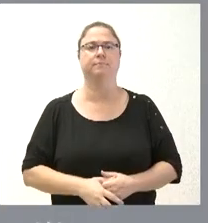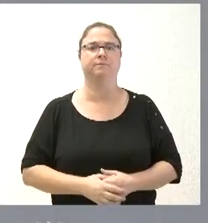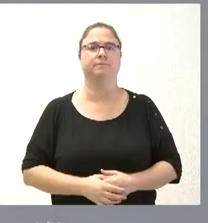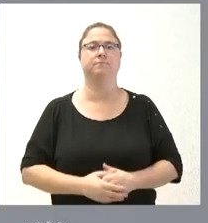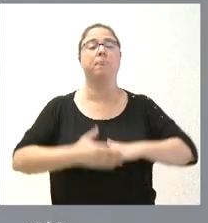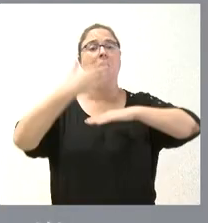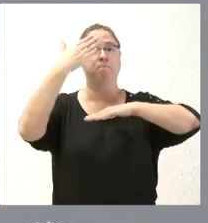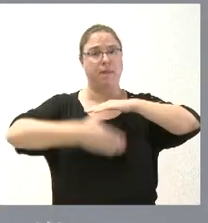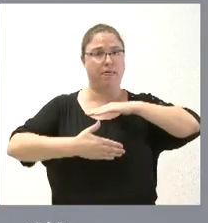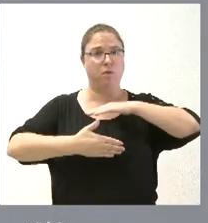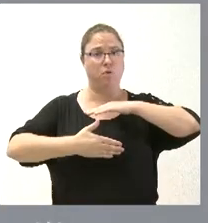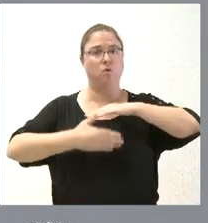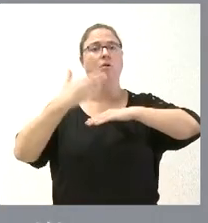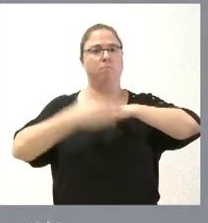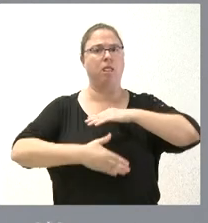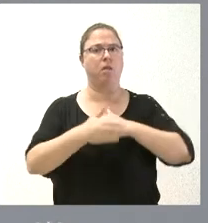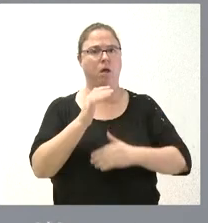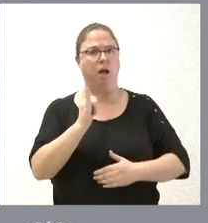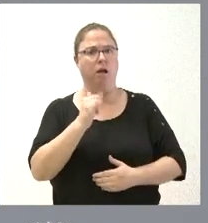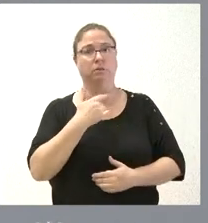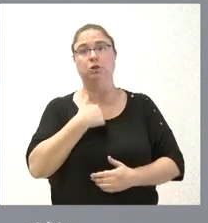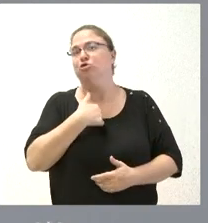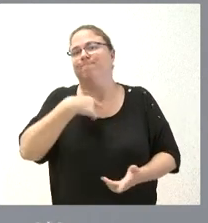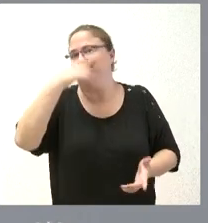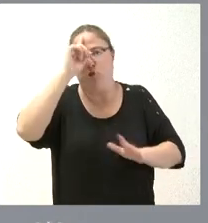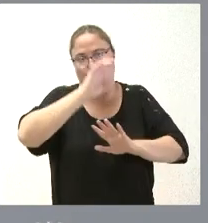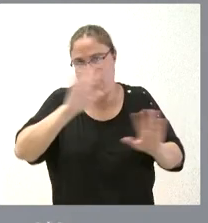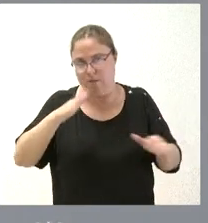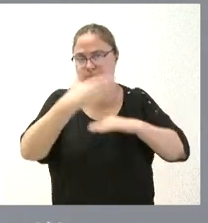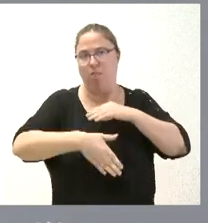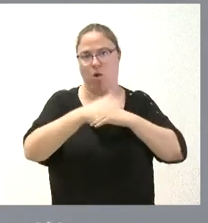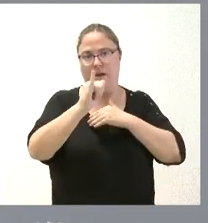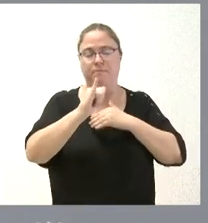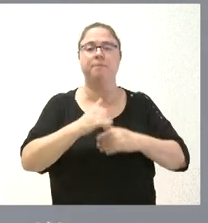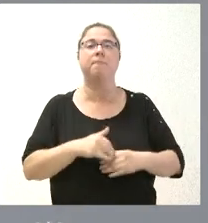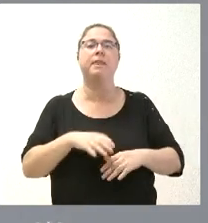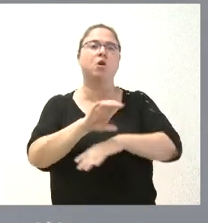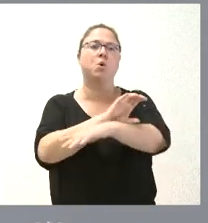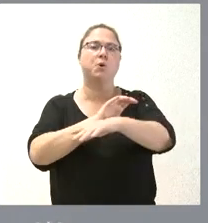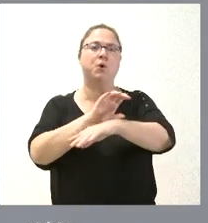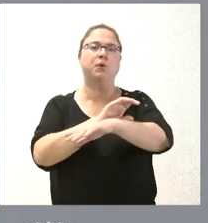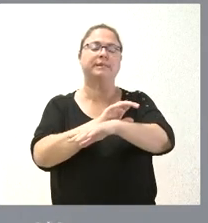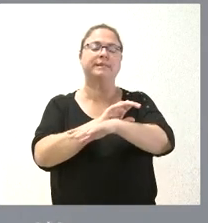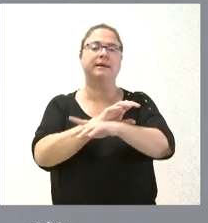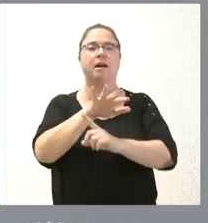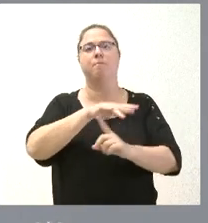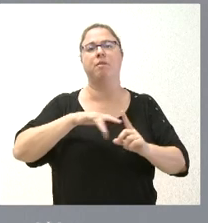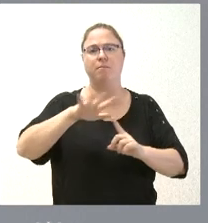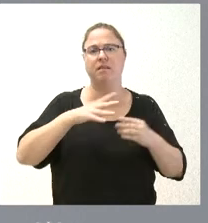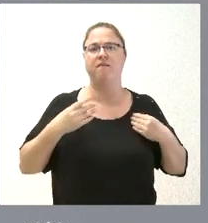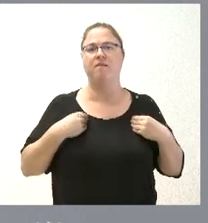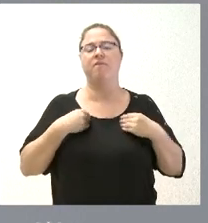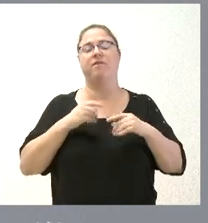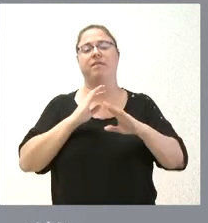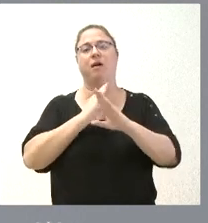El plazo lo hay, no lo conozco y, por tanto, no le puedo señalar. La Consejería de Medio Ambiente, Vivienda y Unión del